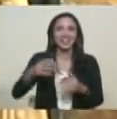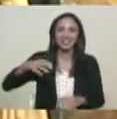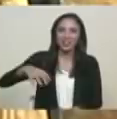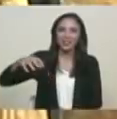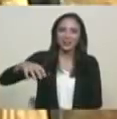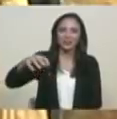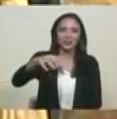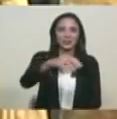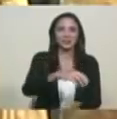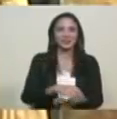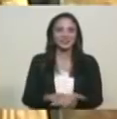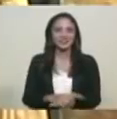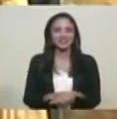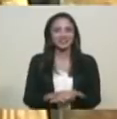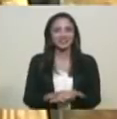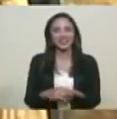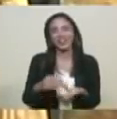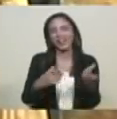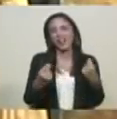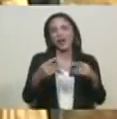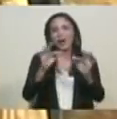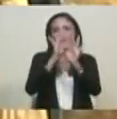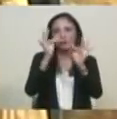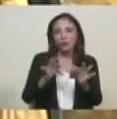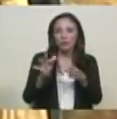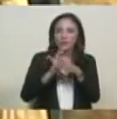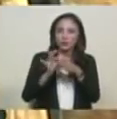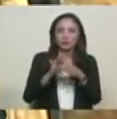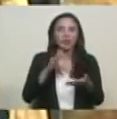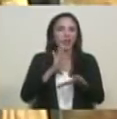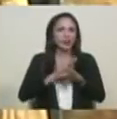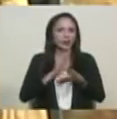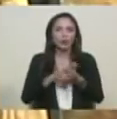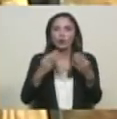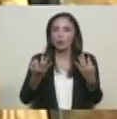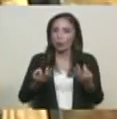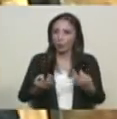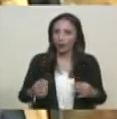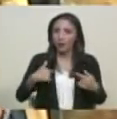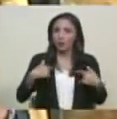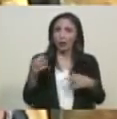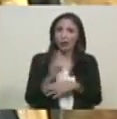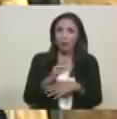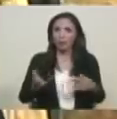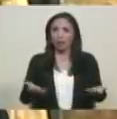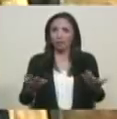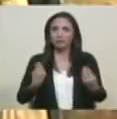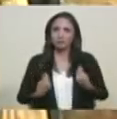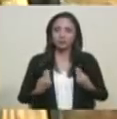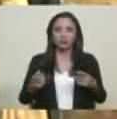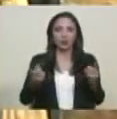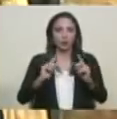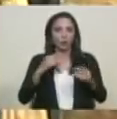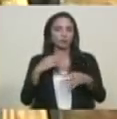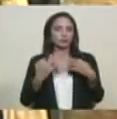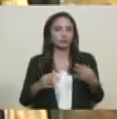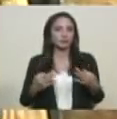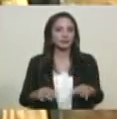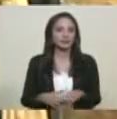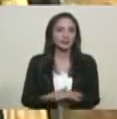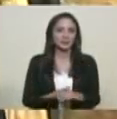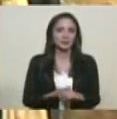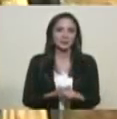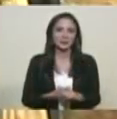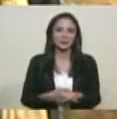por Estado, de manera gradual. Tranquilamente, no tengo apuro. Lo único que me importa es que